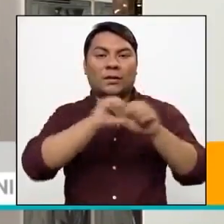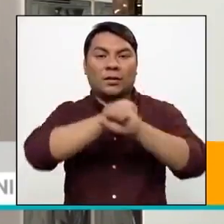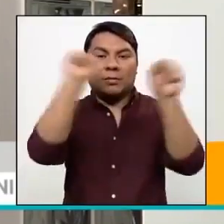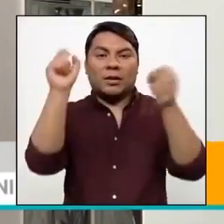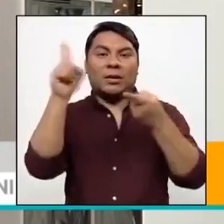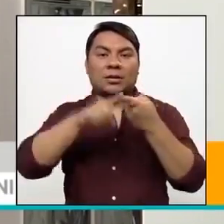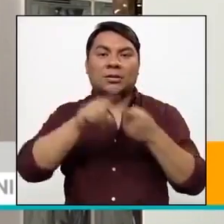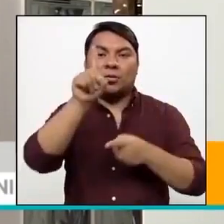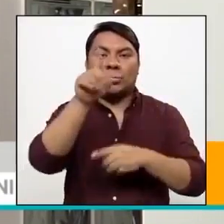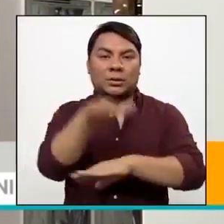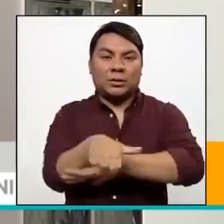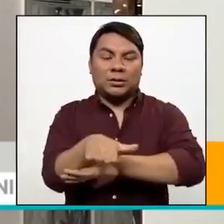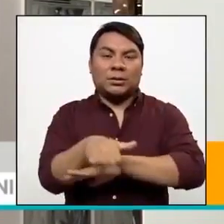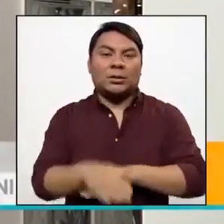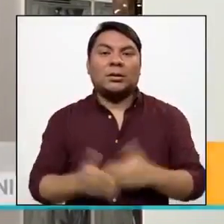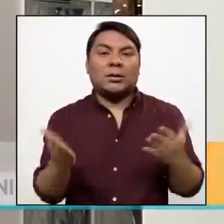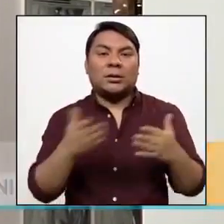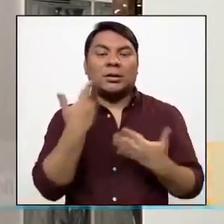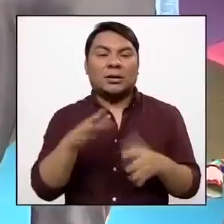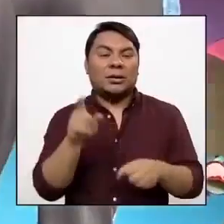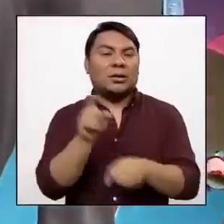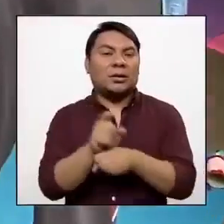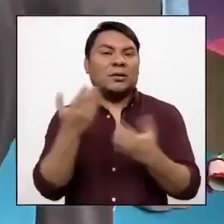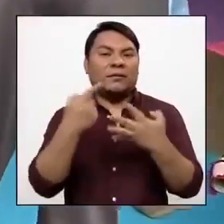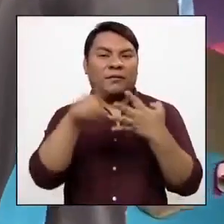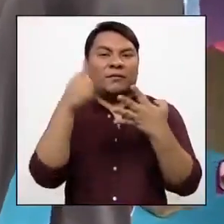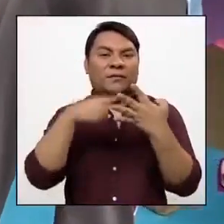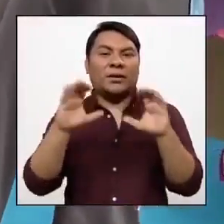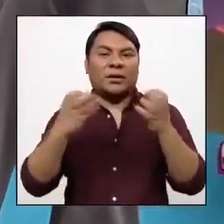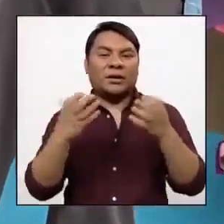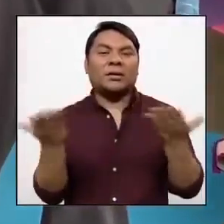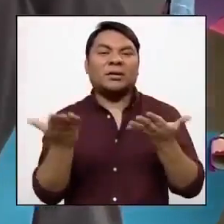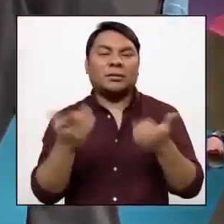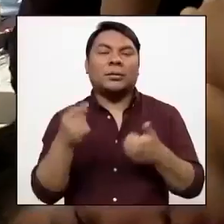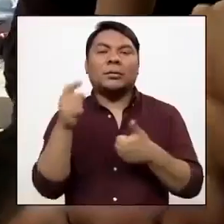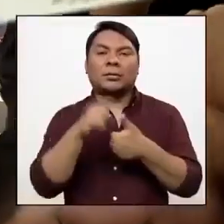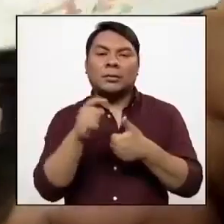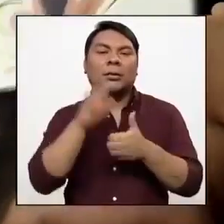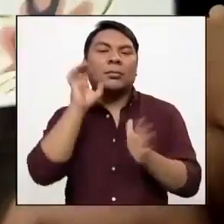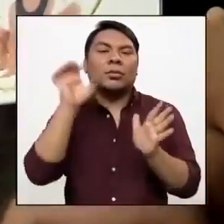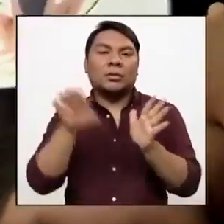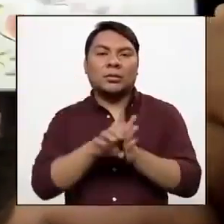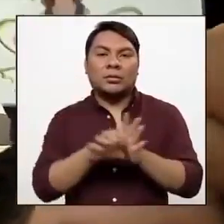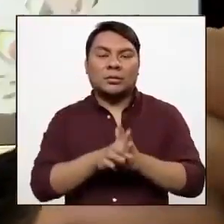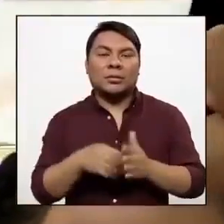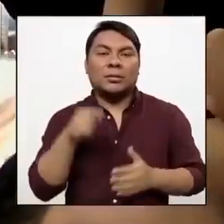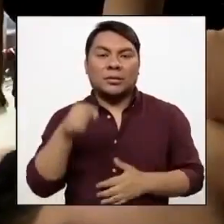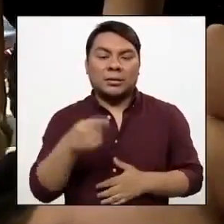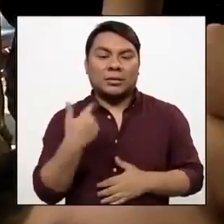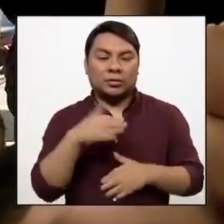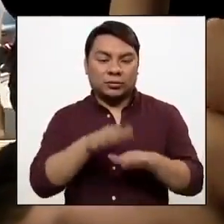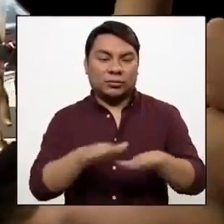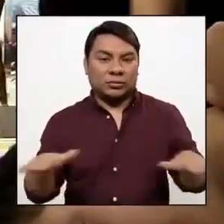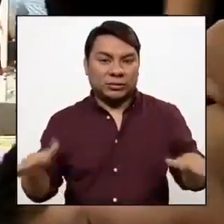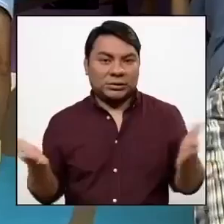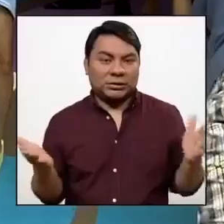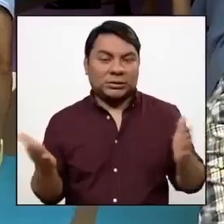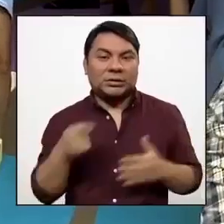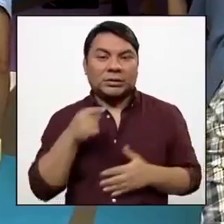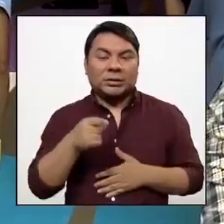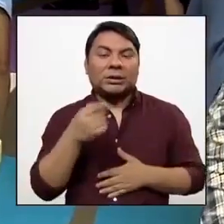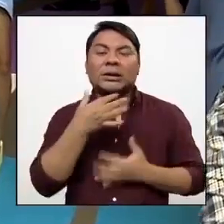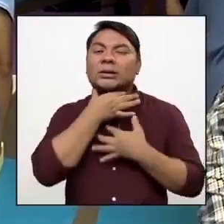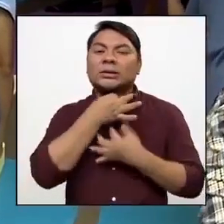mañana hasta la 1 de la tarde, donde fusionamos varios cursos, entre ellos por ejemplo Yoga for Special Needs, que es